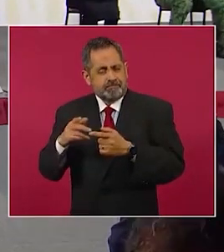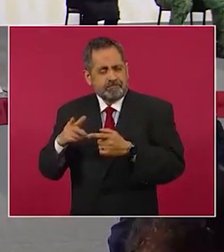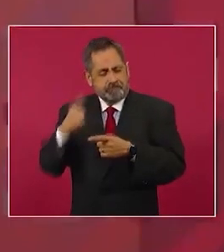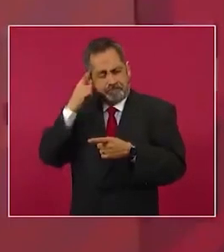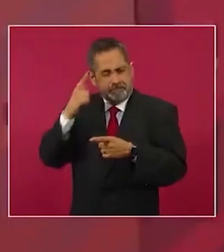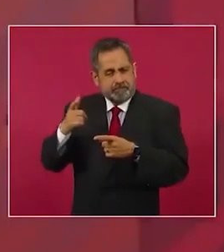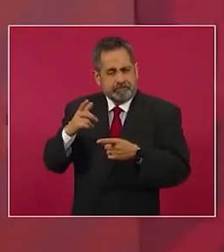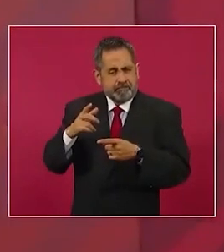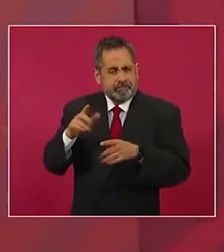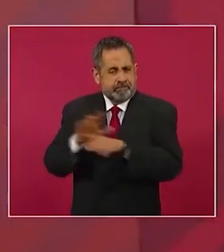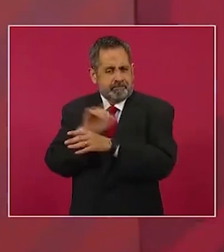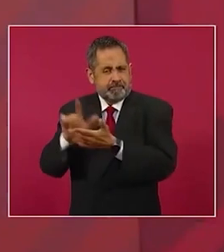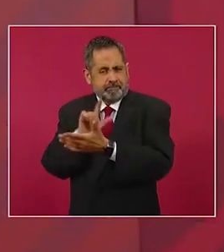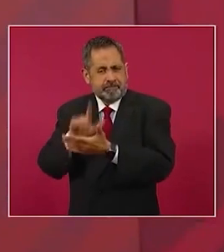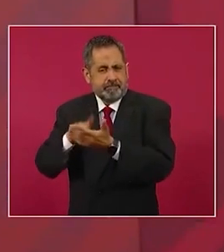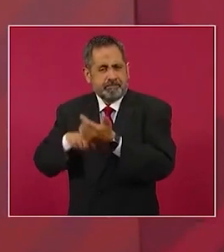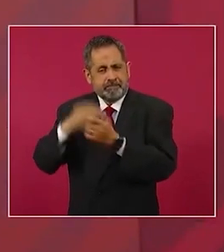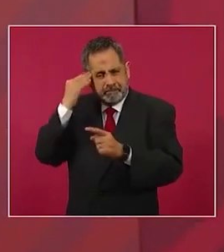uniformes.